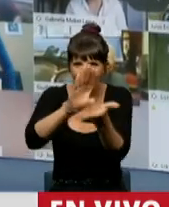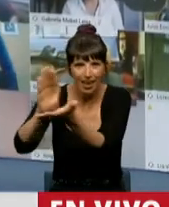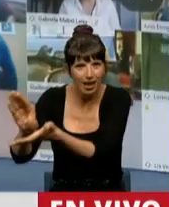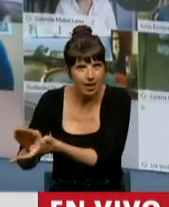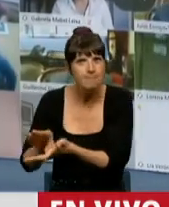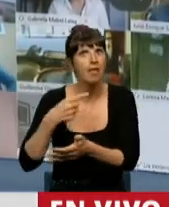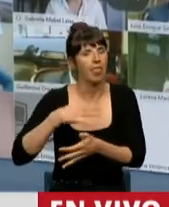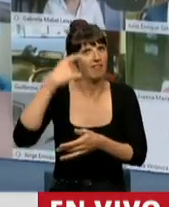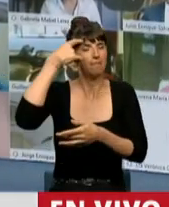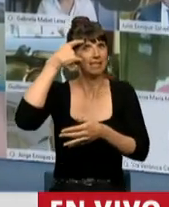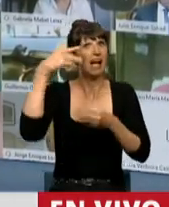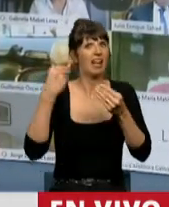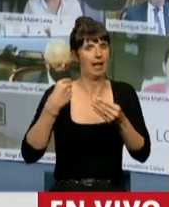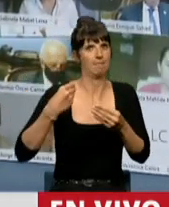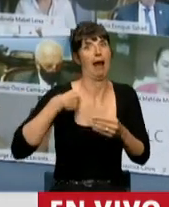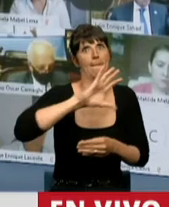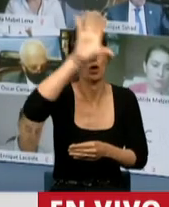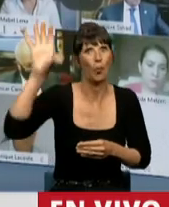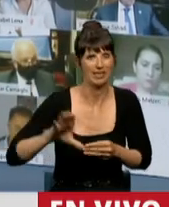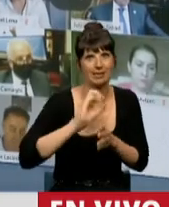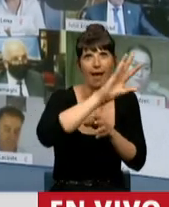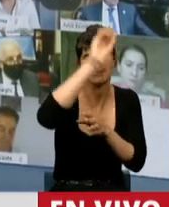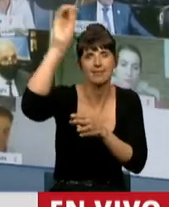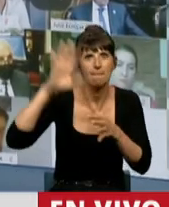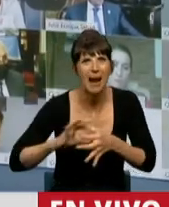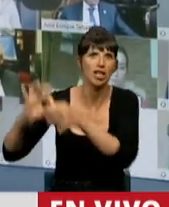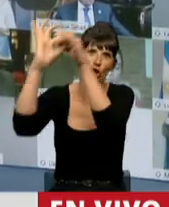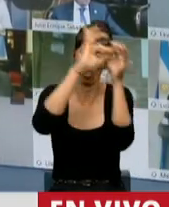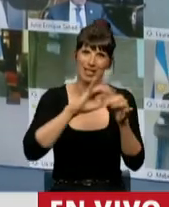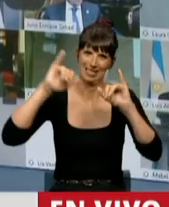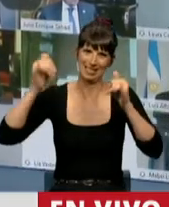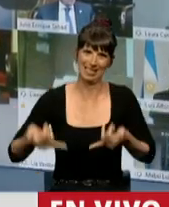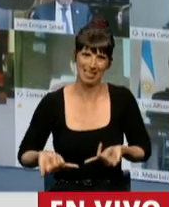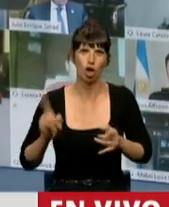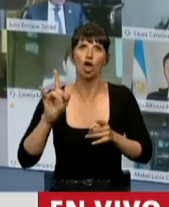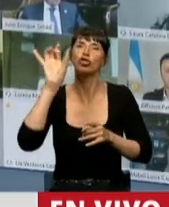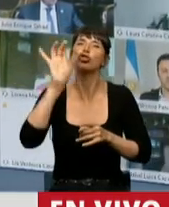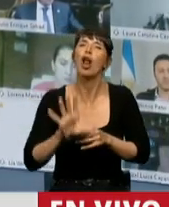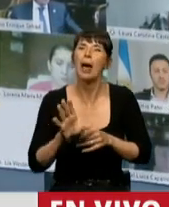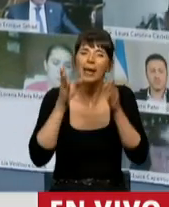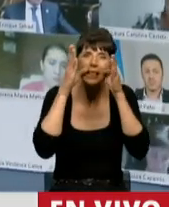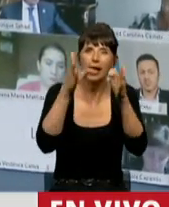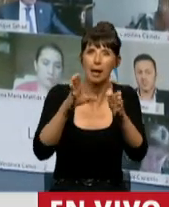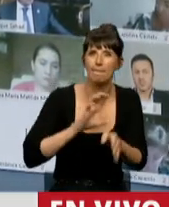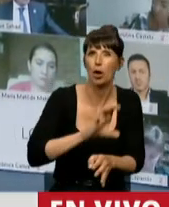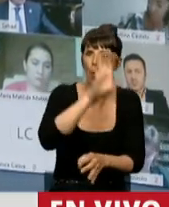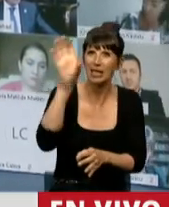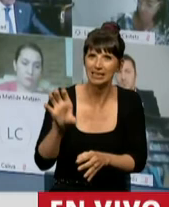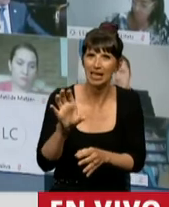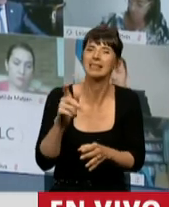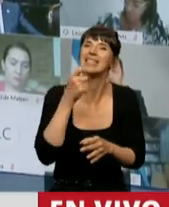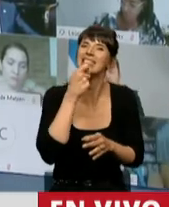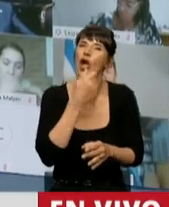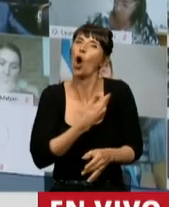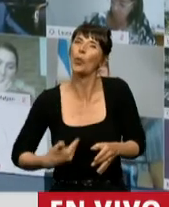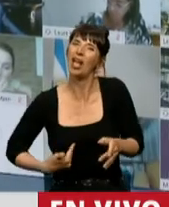federalismo real que vaya para todas las provincias, que no solamente vaya para aquellas provincias cuyos gobiernos